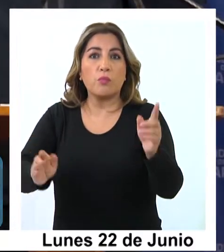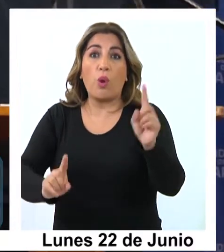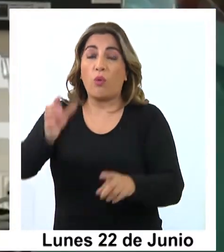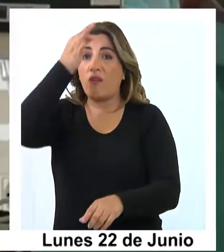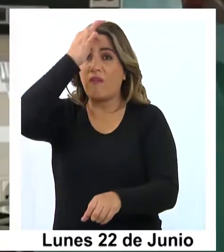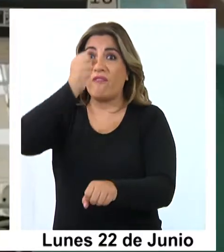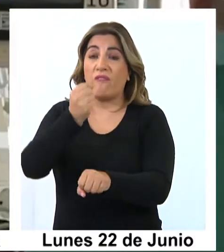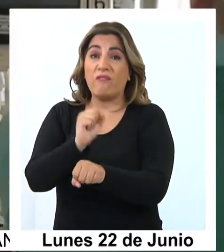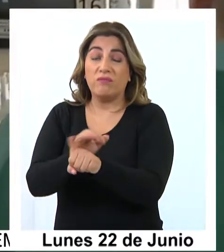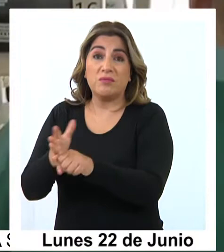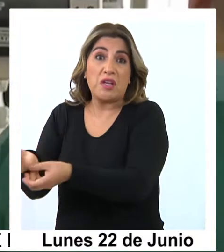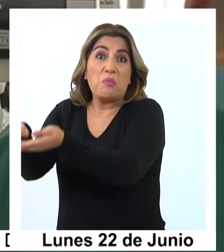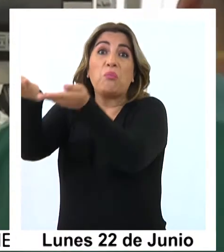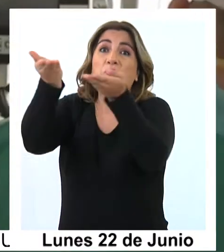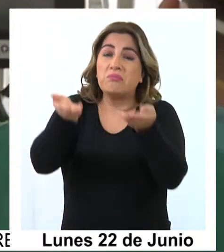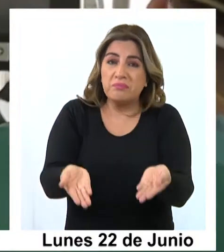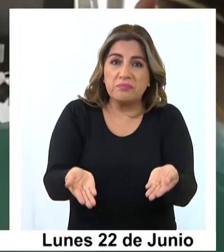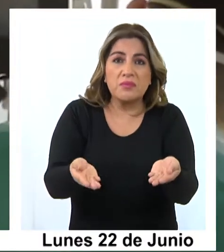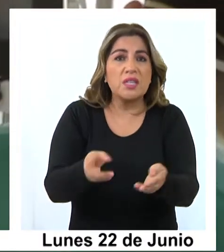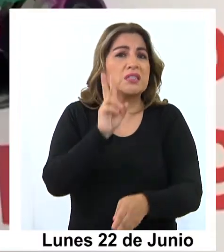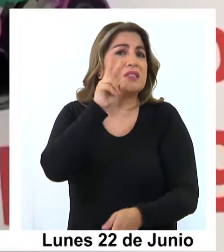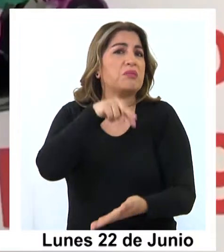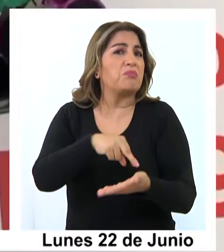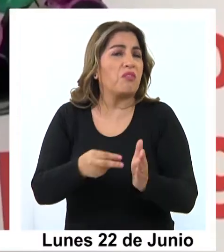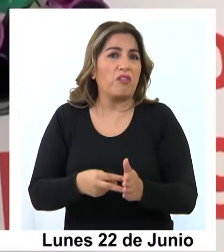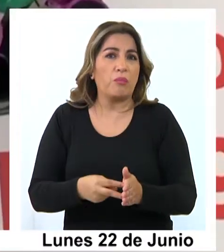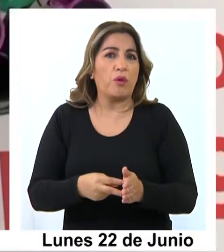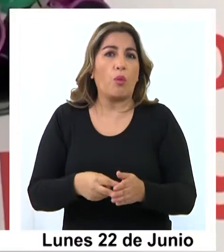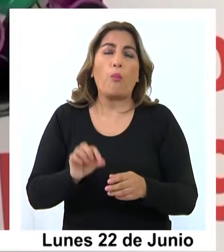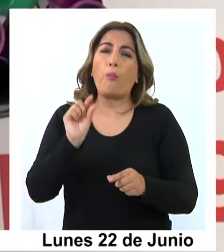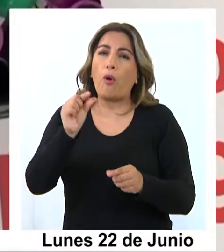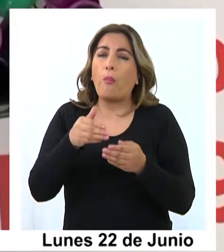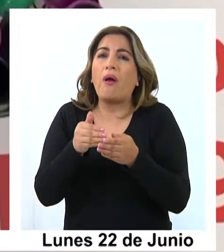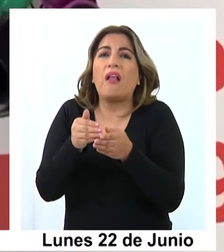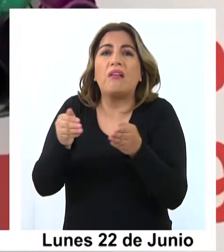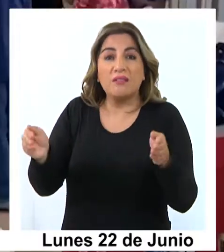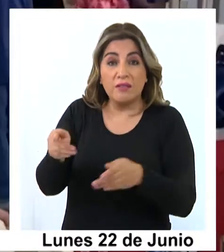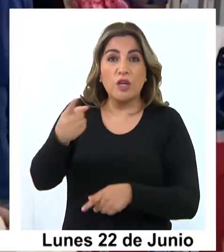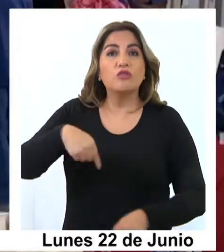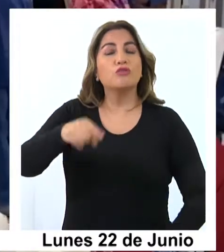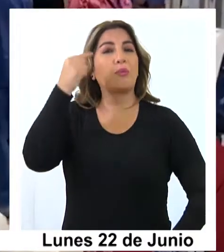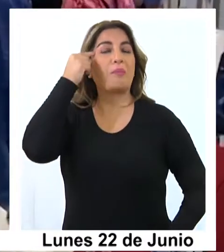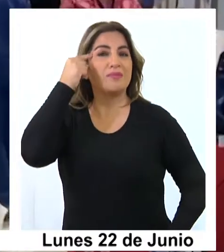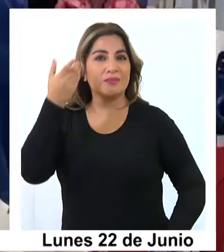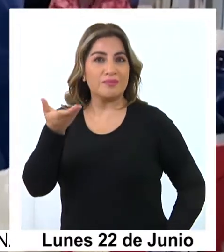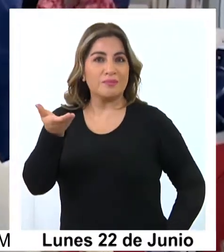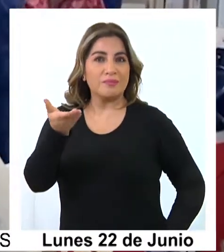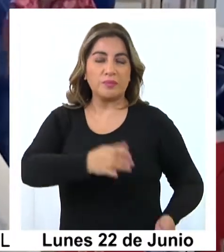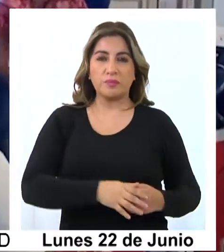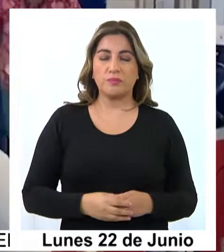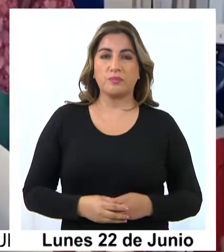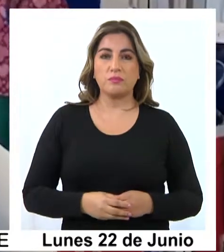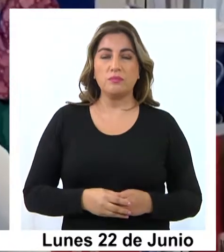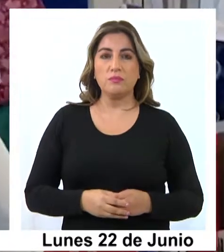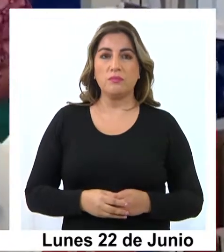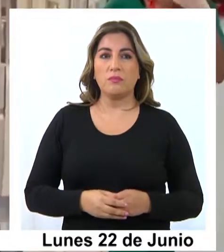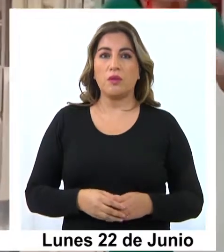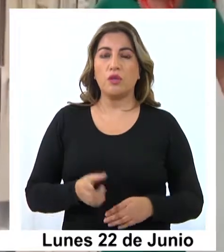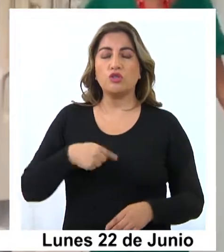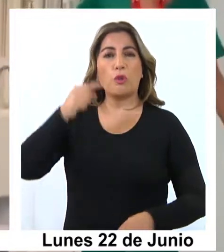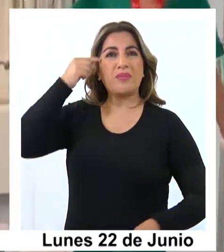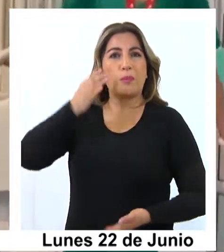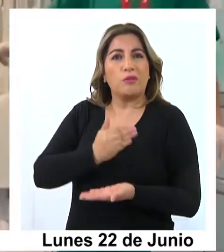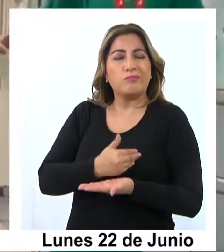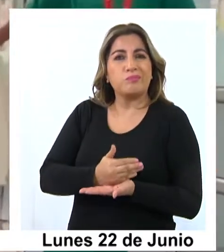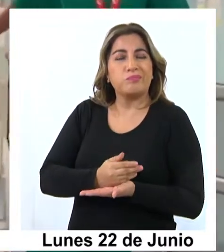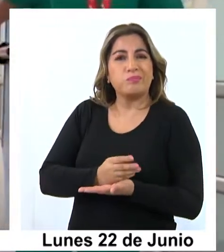reaccionar sin mayor inconveniente, lo cual nos da una holgura. Pero siempre hay que pensar, si uno lo habla en porcentaje,